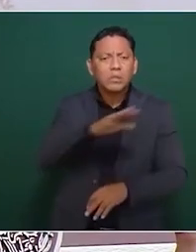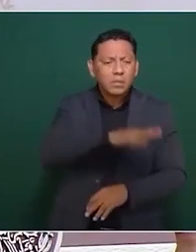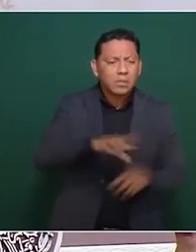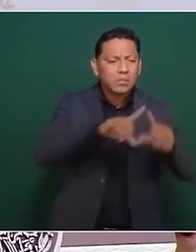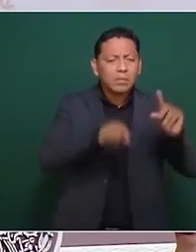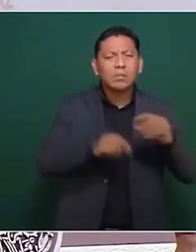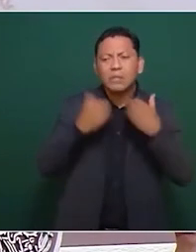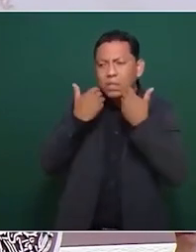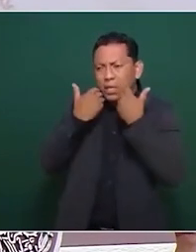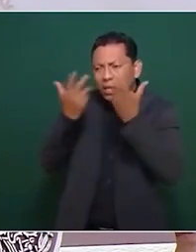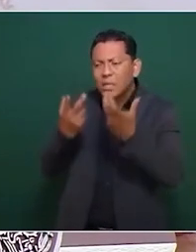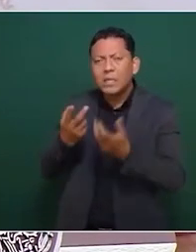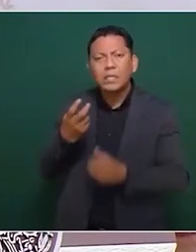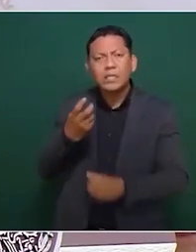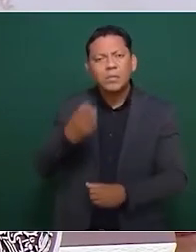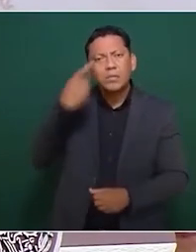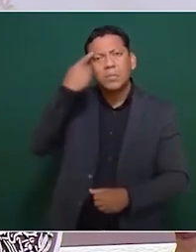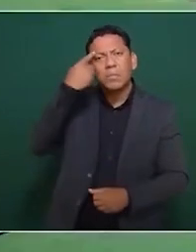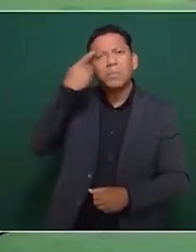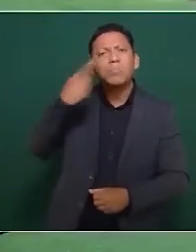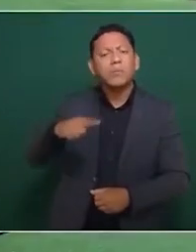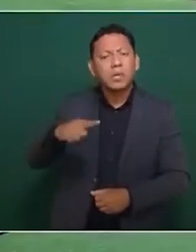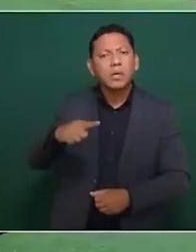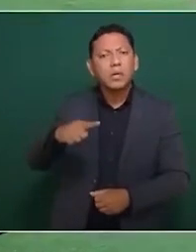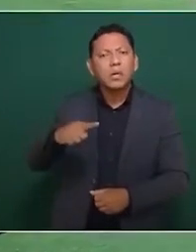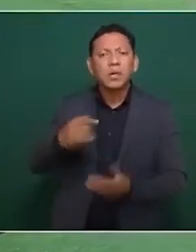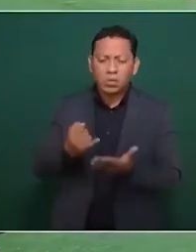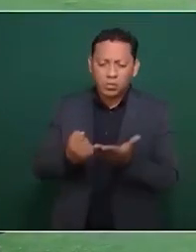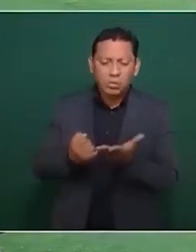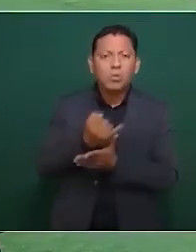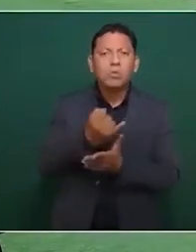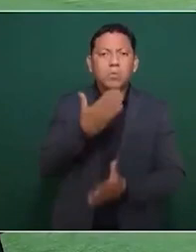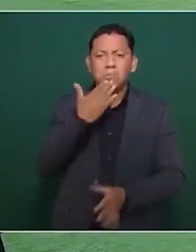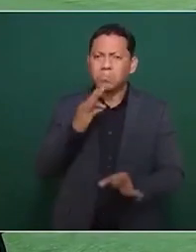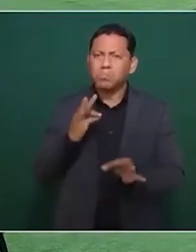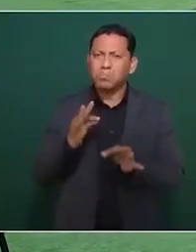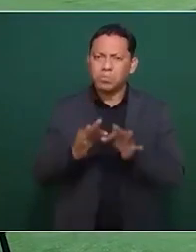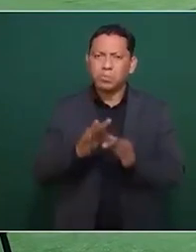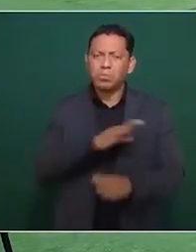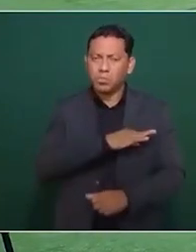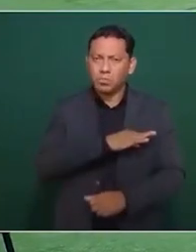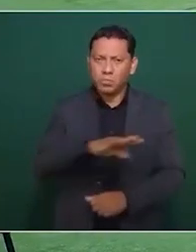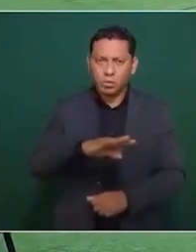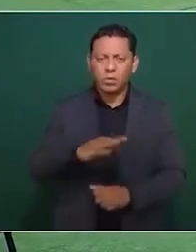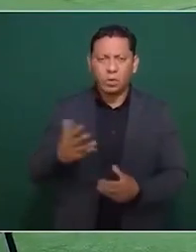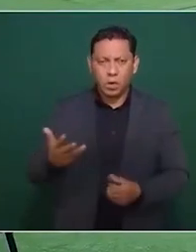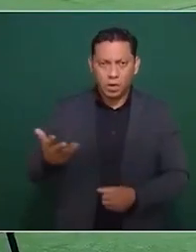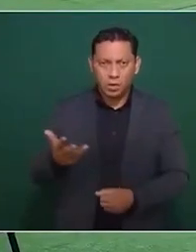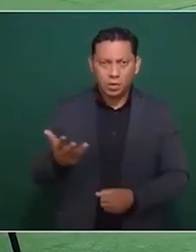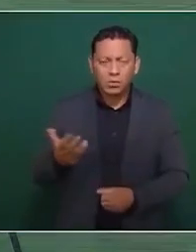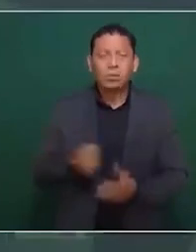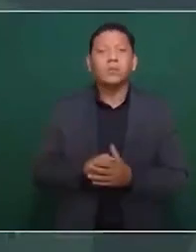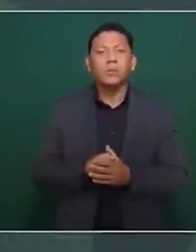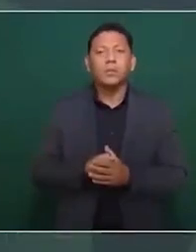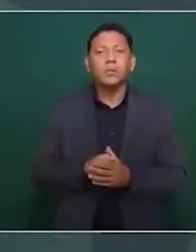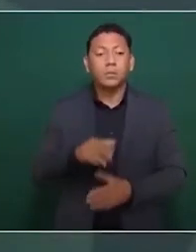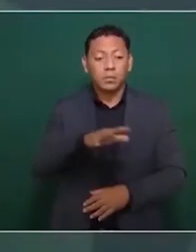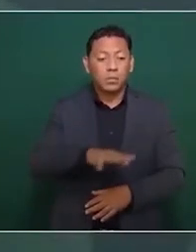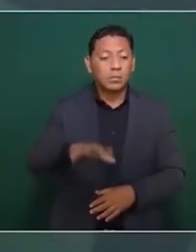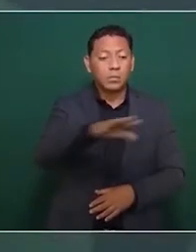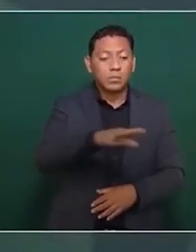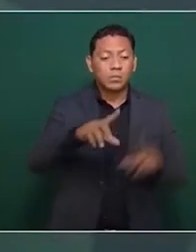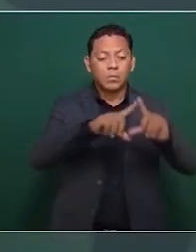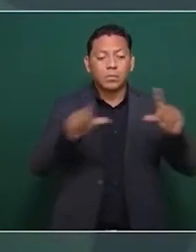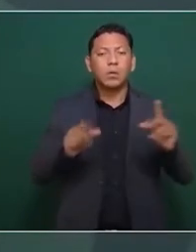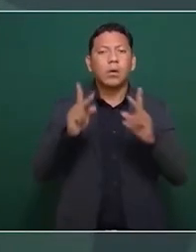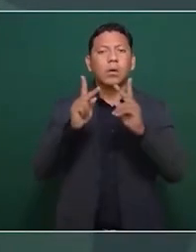para que se actúe con eficacia y se garantice la paz